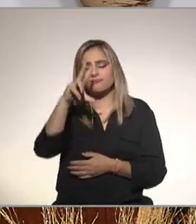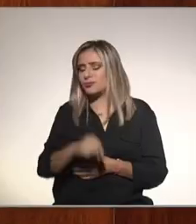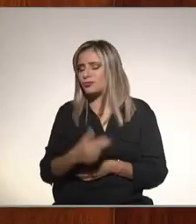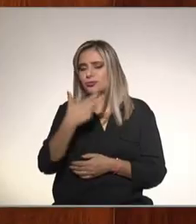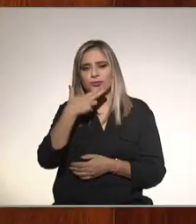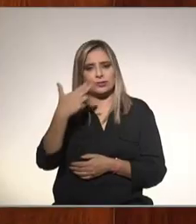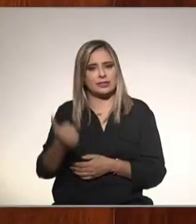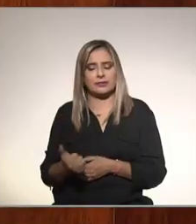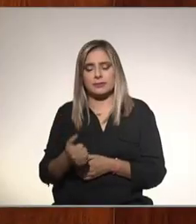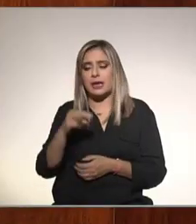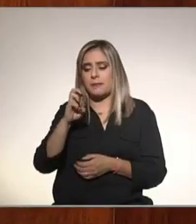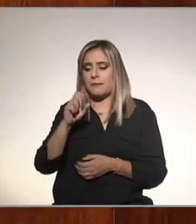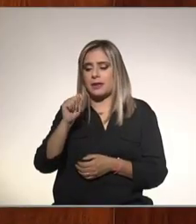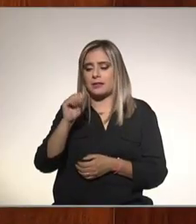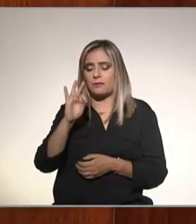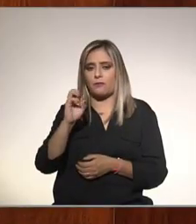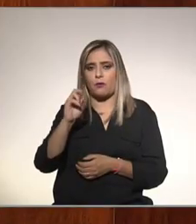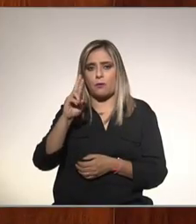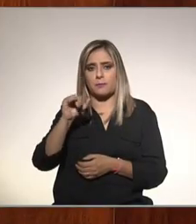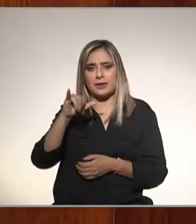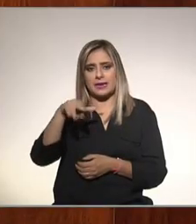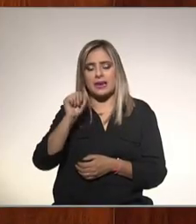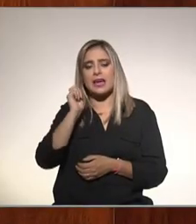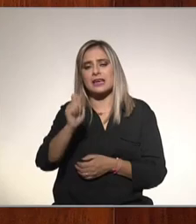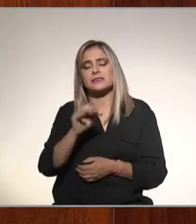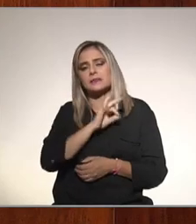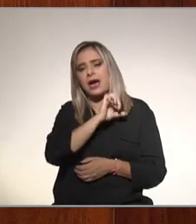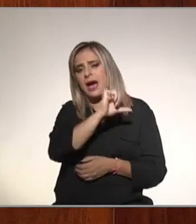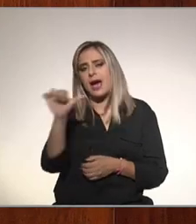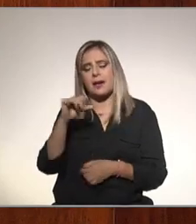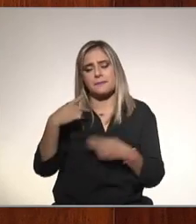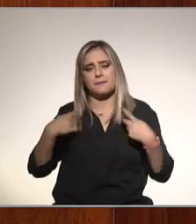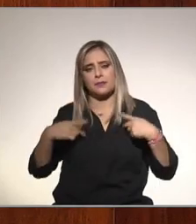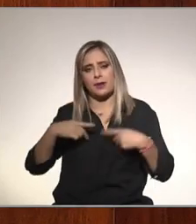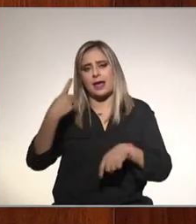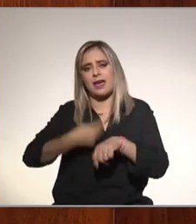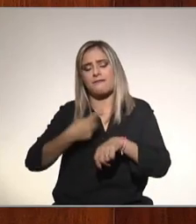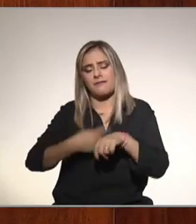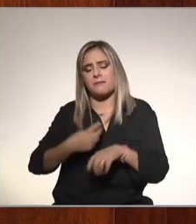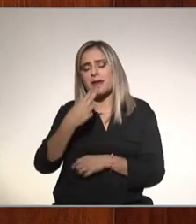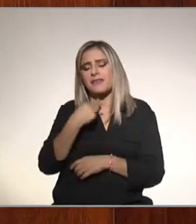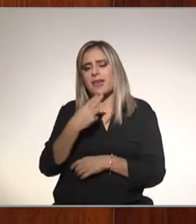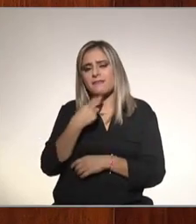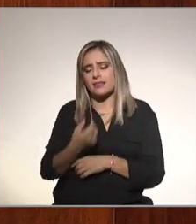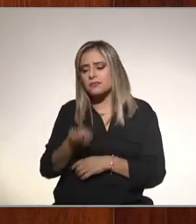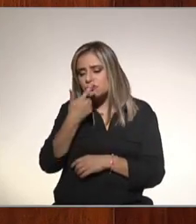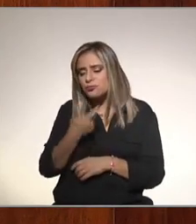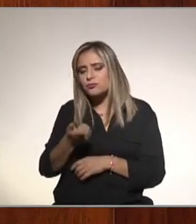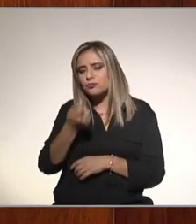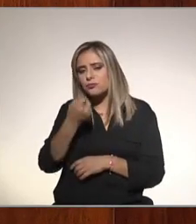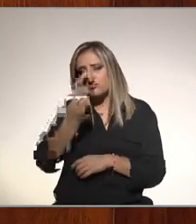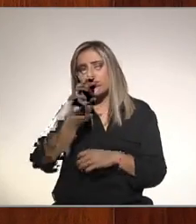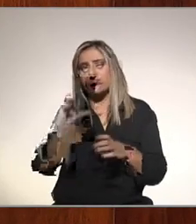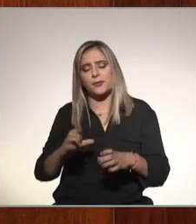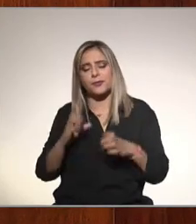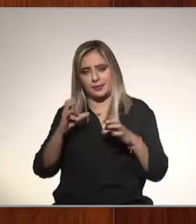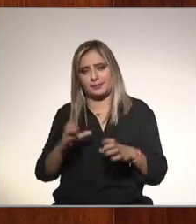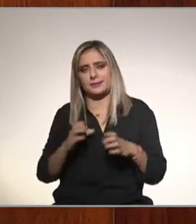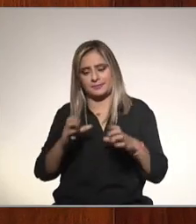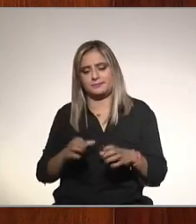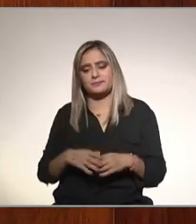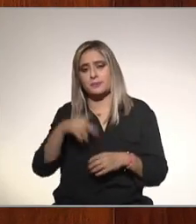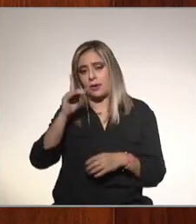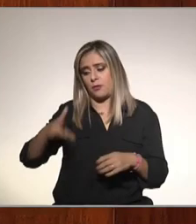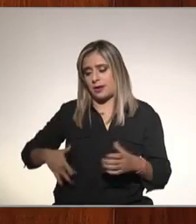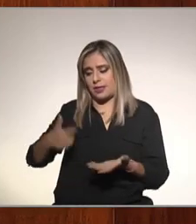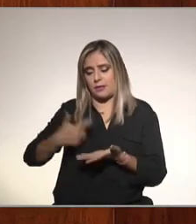graso es cuando hay resistencia a la insulina que es el inicio de la diabetes o que acompaña a la diabetes pero